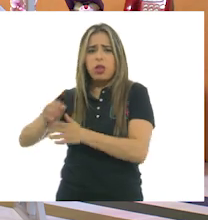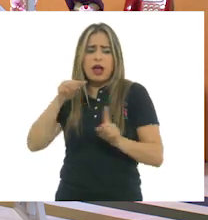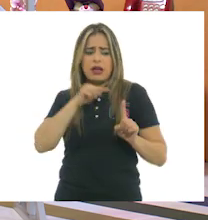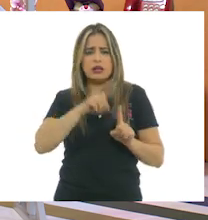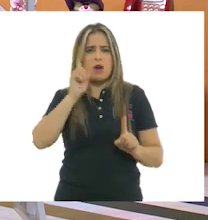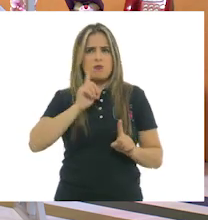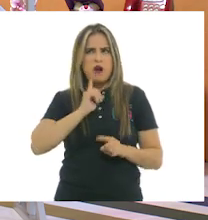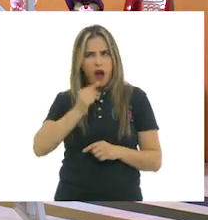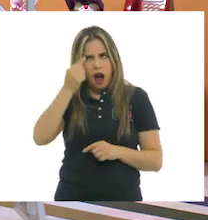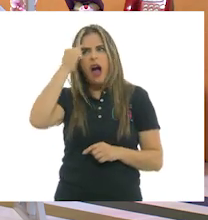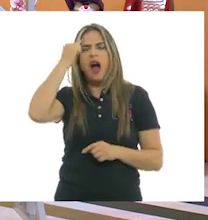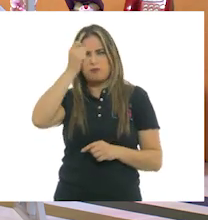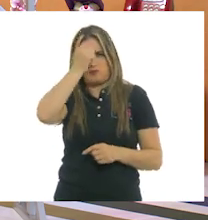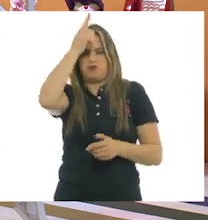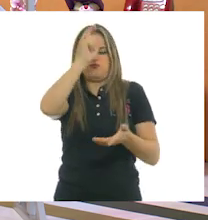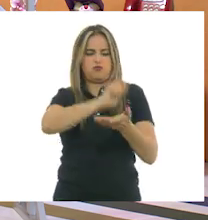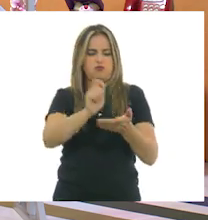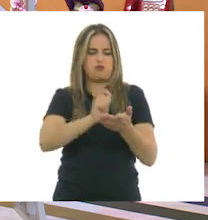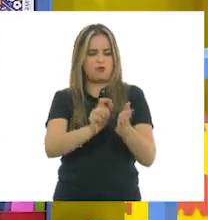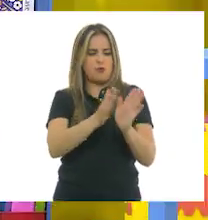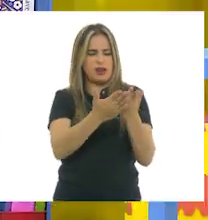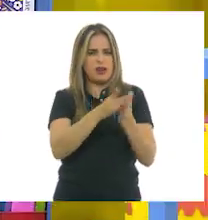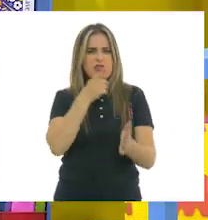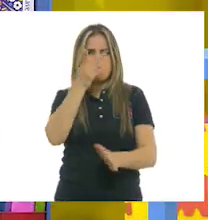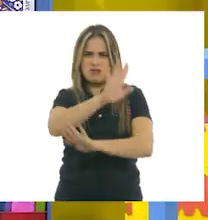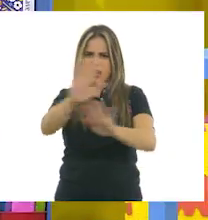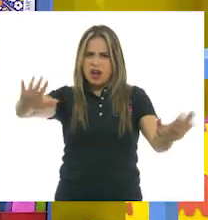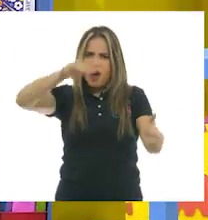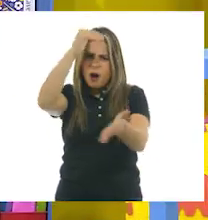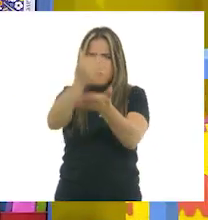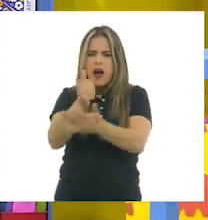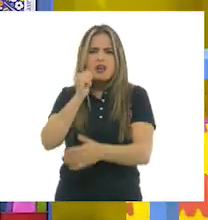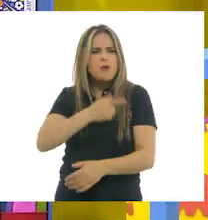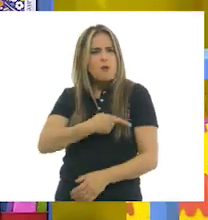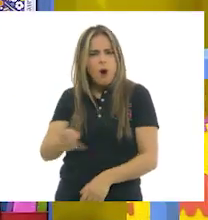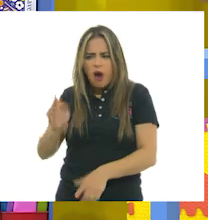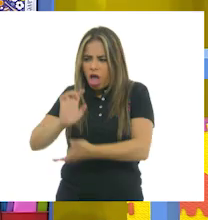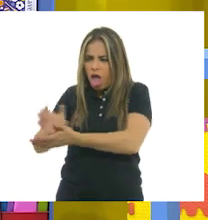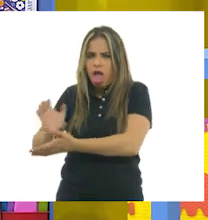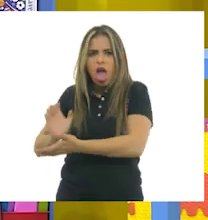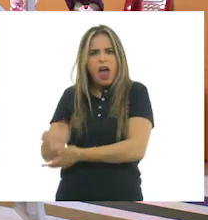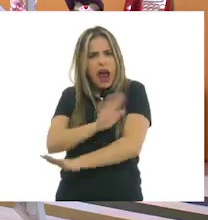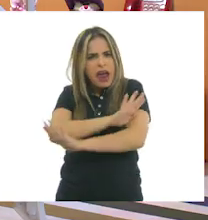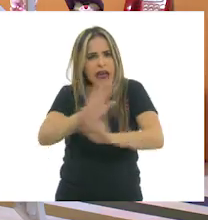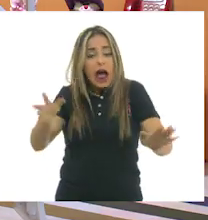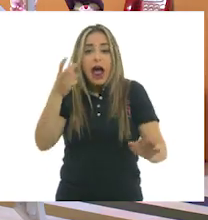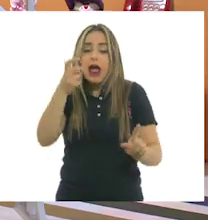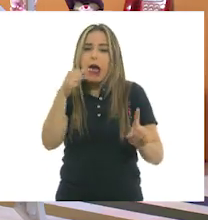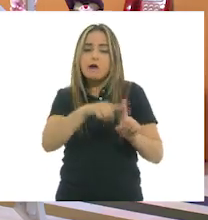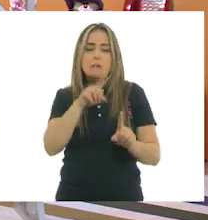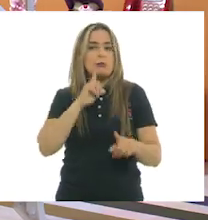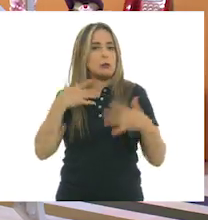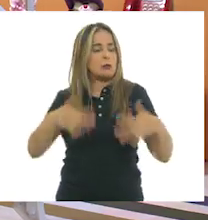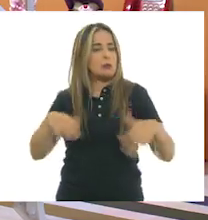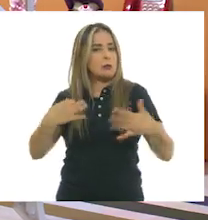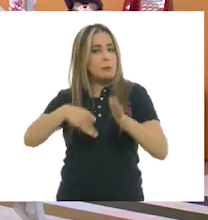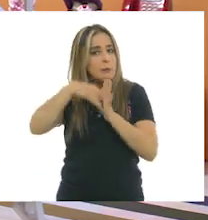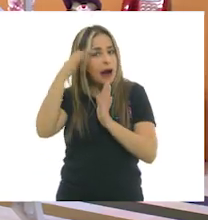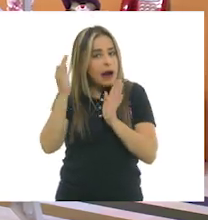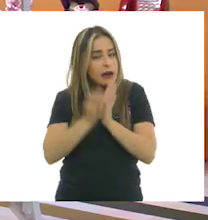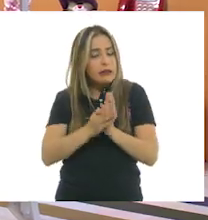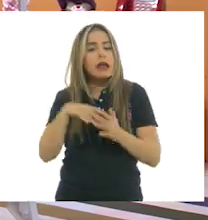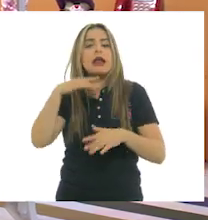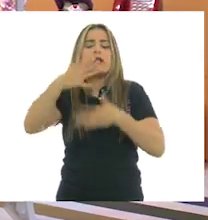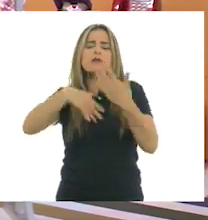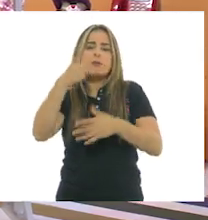fue acreedora de varios premios a lo largo de su vida. En 1958, recibió el premio Chiapas por Balón Cana. En